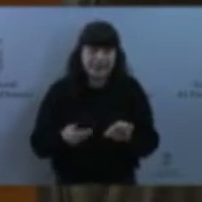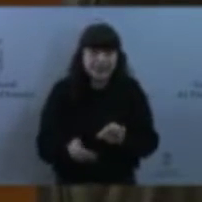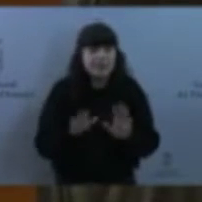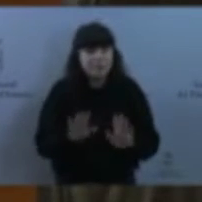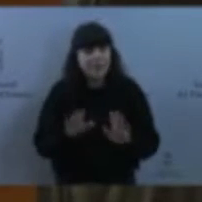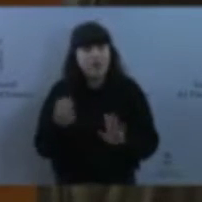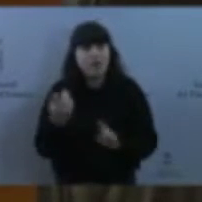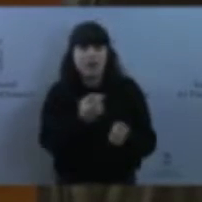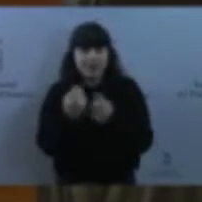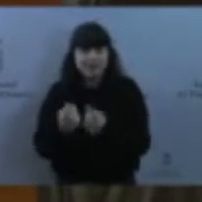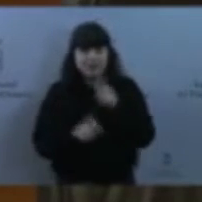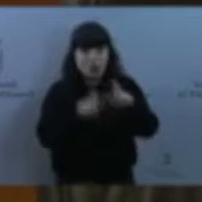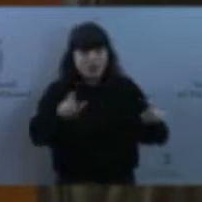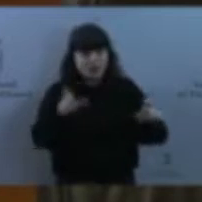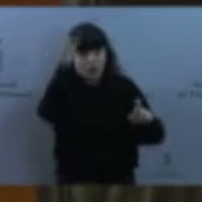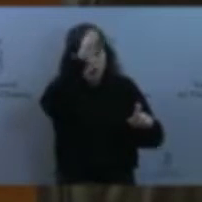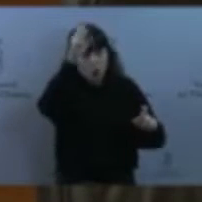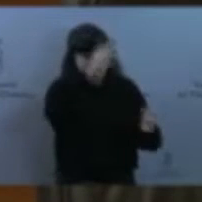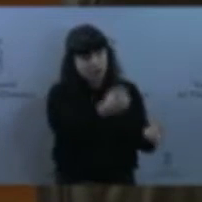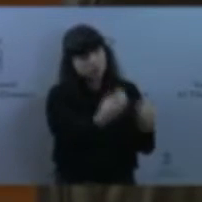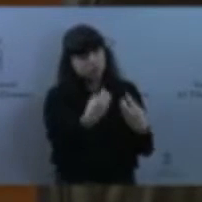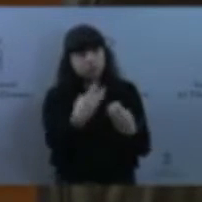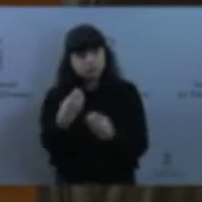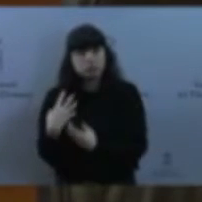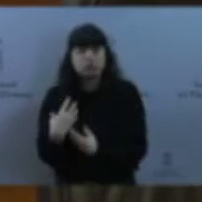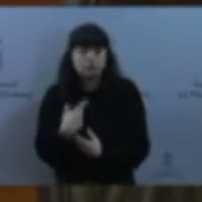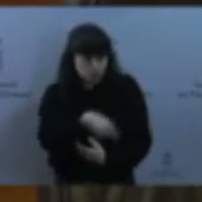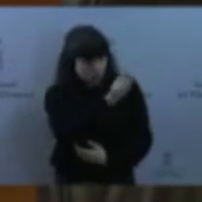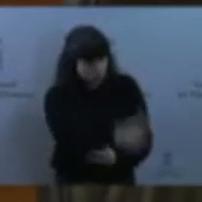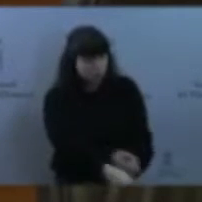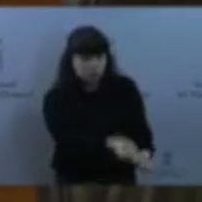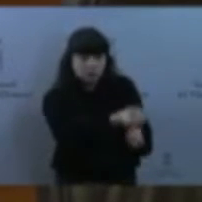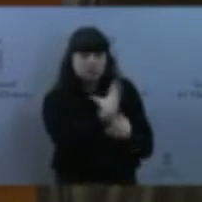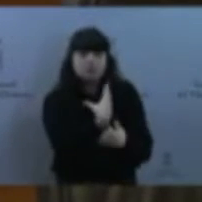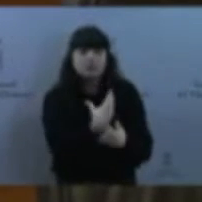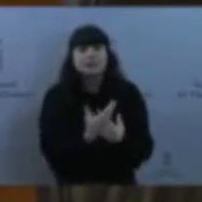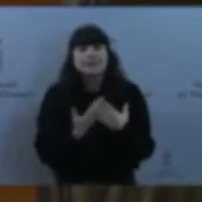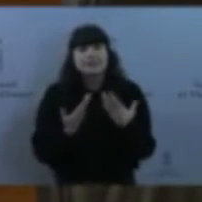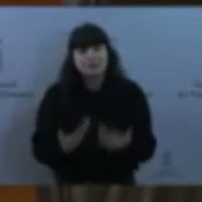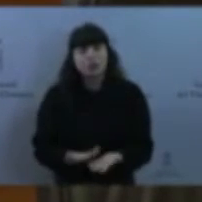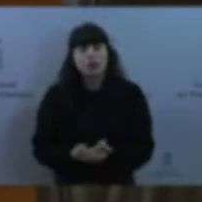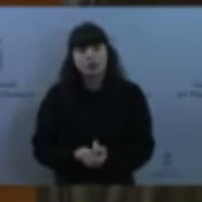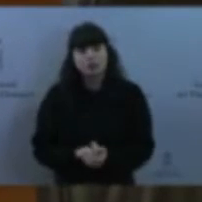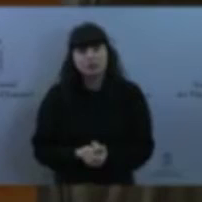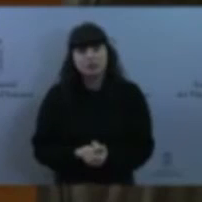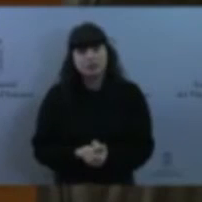Por lo tanto, ya me parece que es más oportuno de lo que creía haber abierto esta discusión pública.